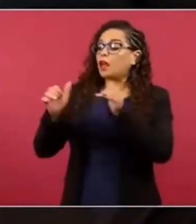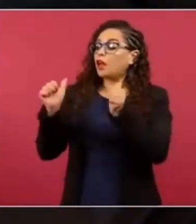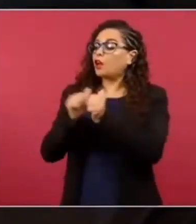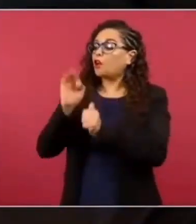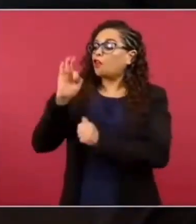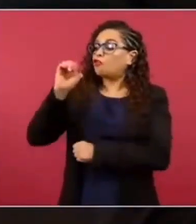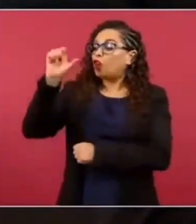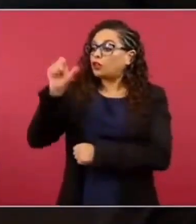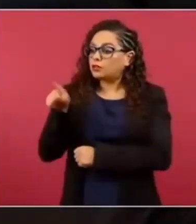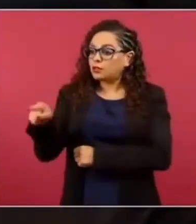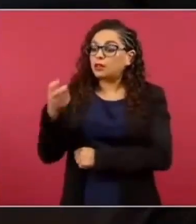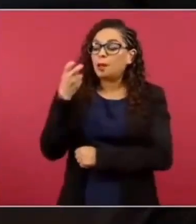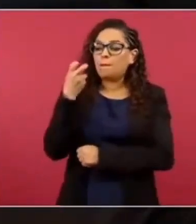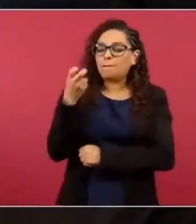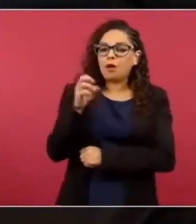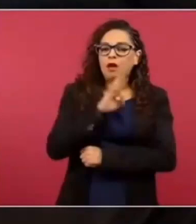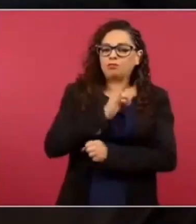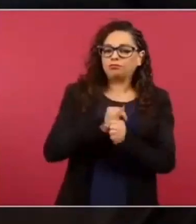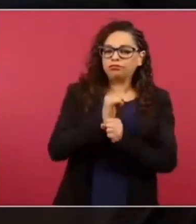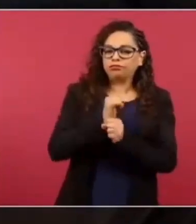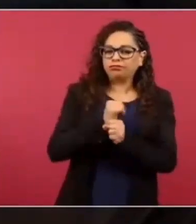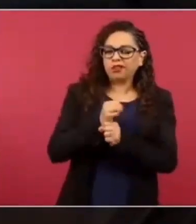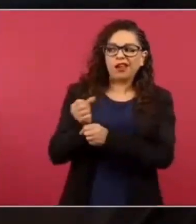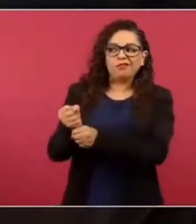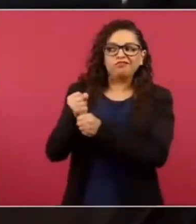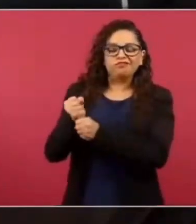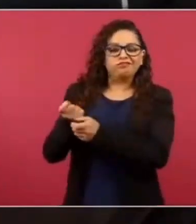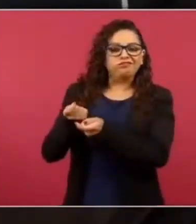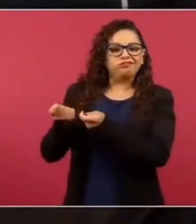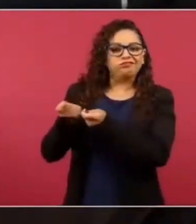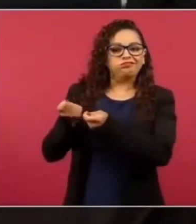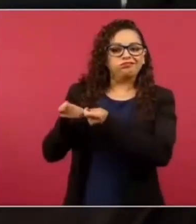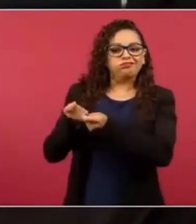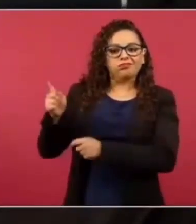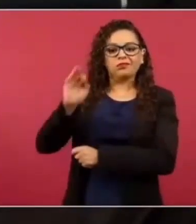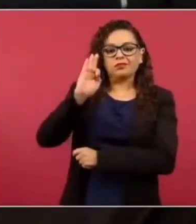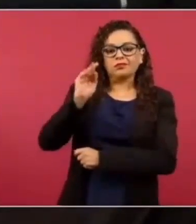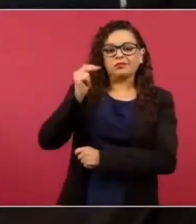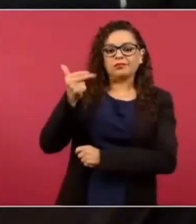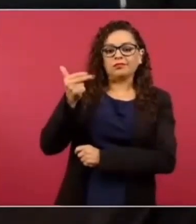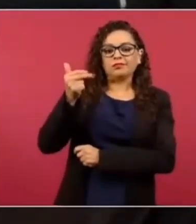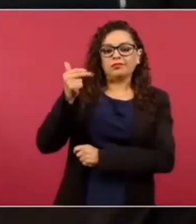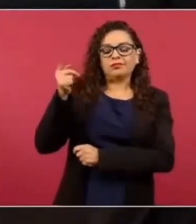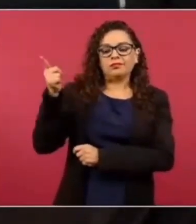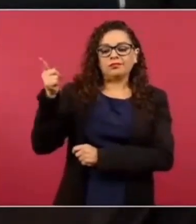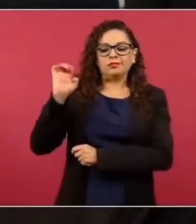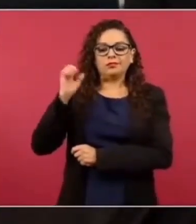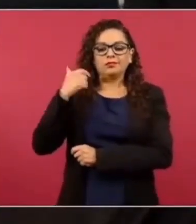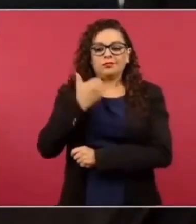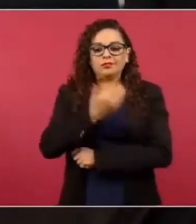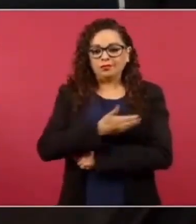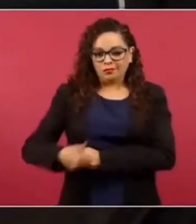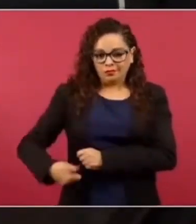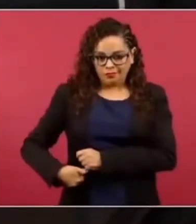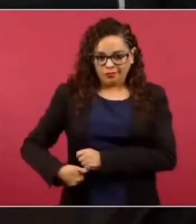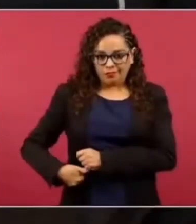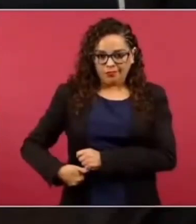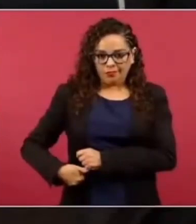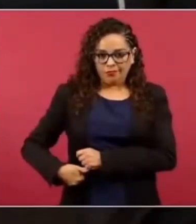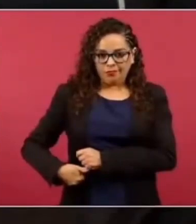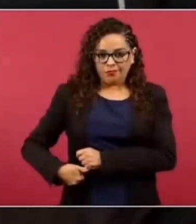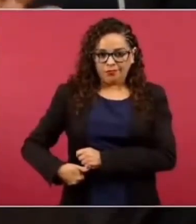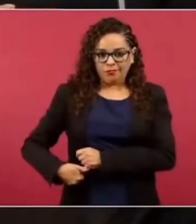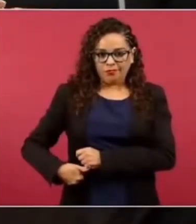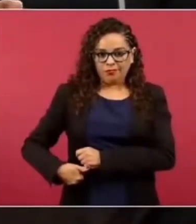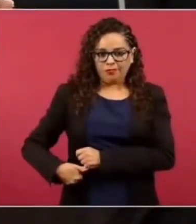elementos para poder estar, tener ese poder, como usted lo cuestionaba en algún momento, cómo fue que con Calderón García